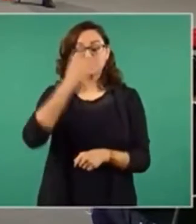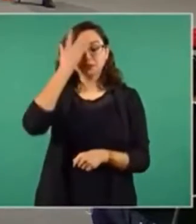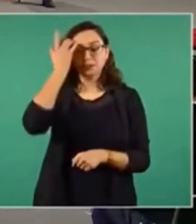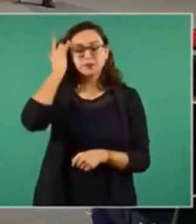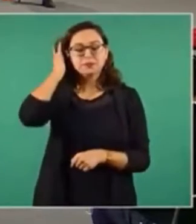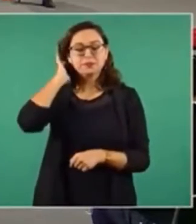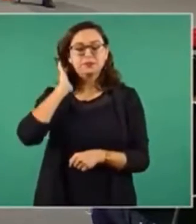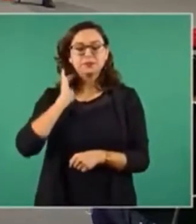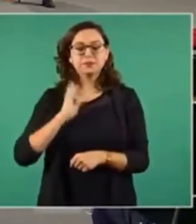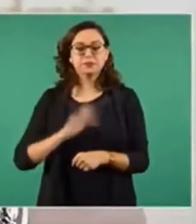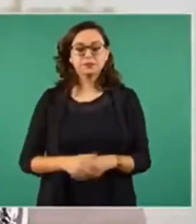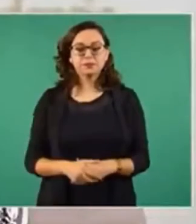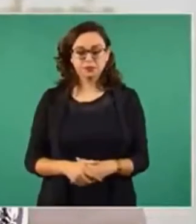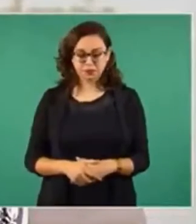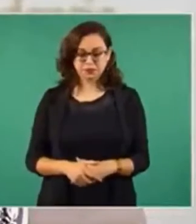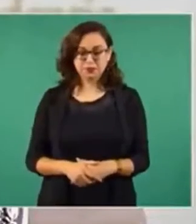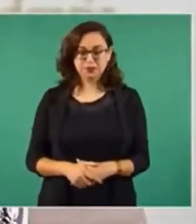parte